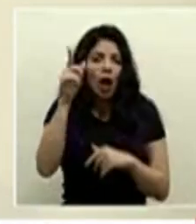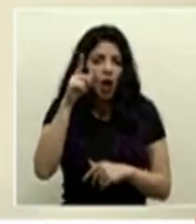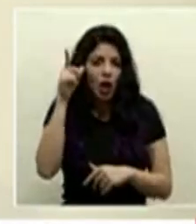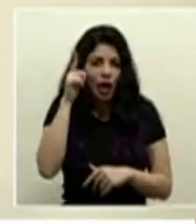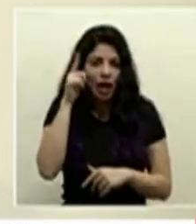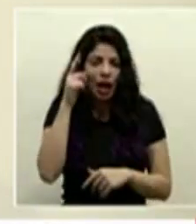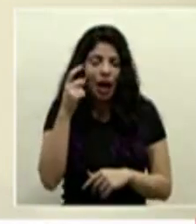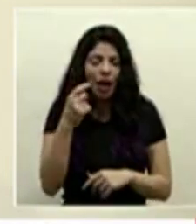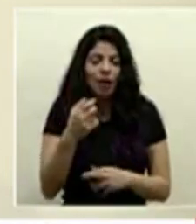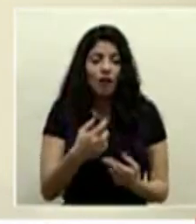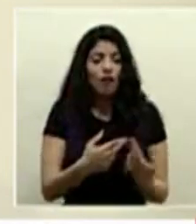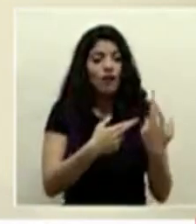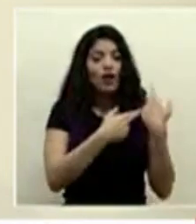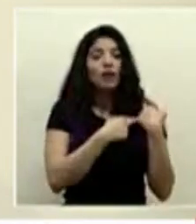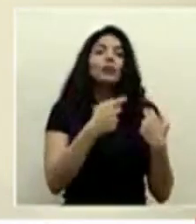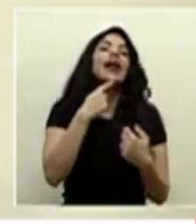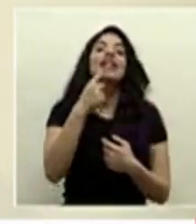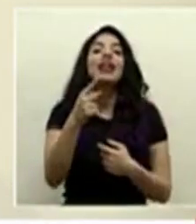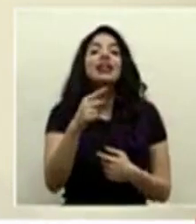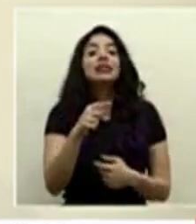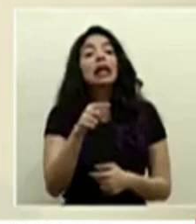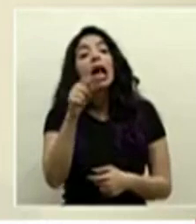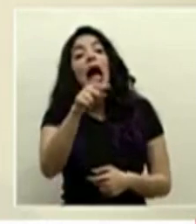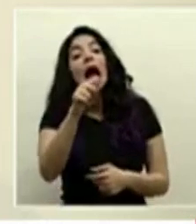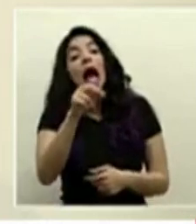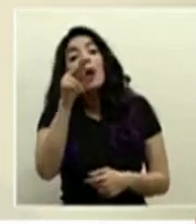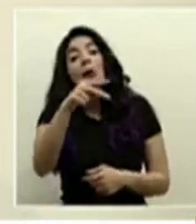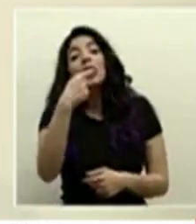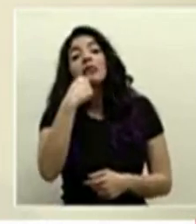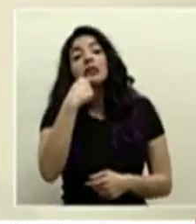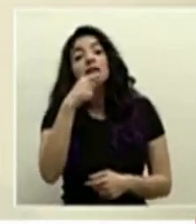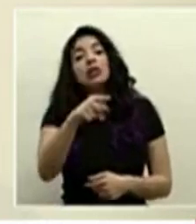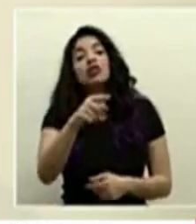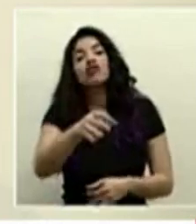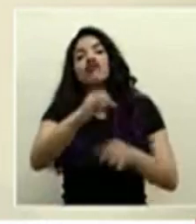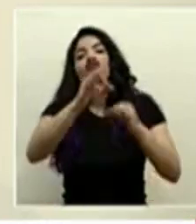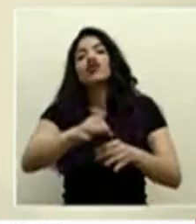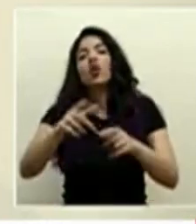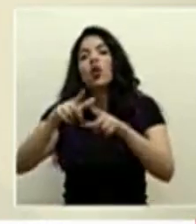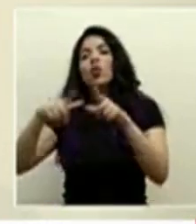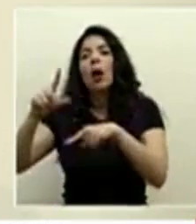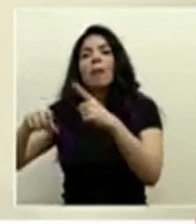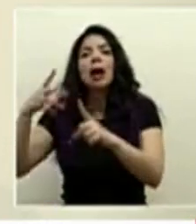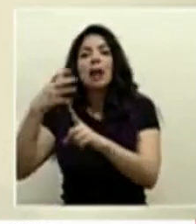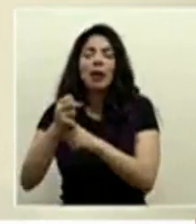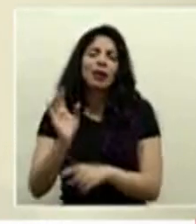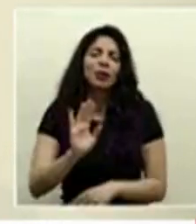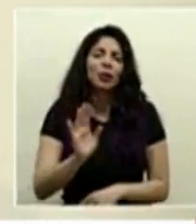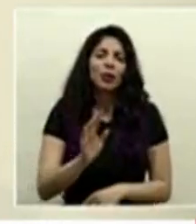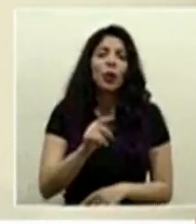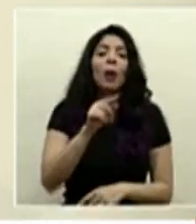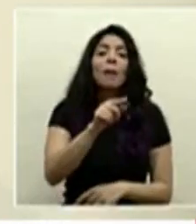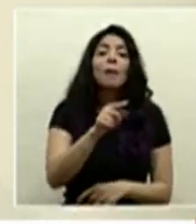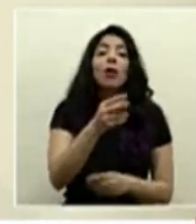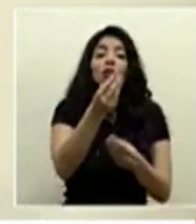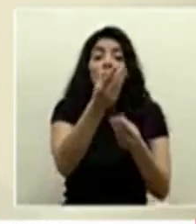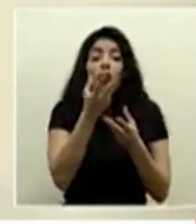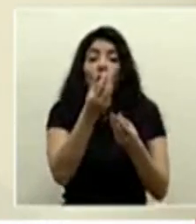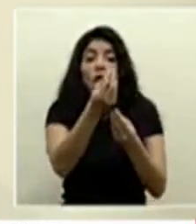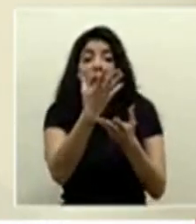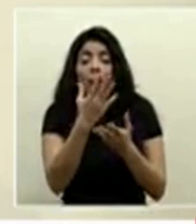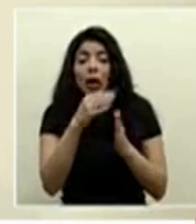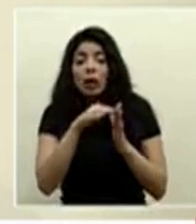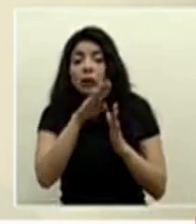de vista de una responsabilidad es decir lo que está diciendo la proyección es que zona tal va a ser afectada lo que sí es cierto es que nosotros por el